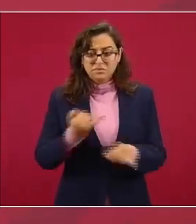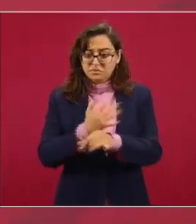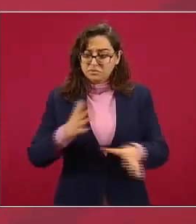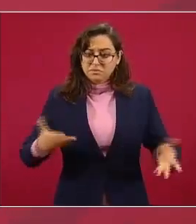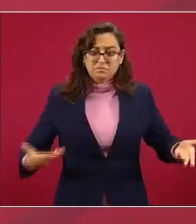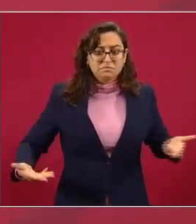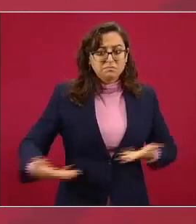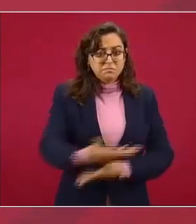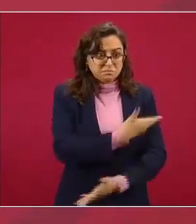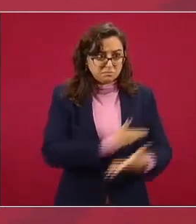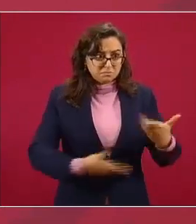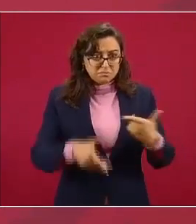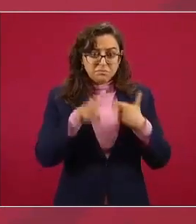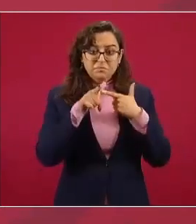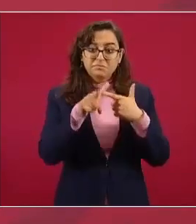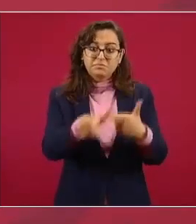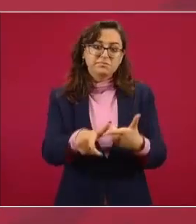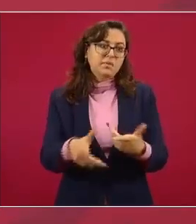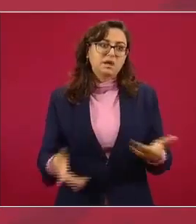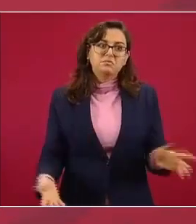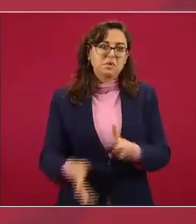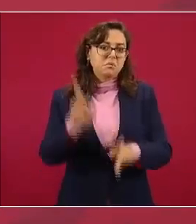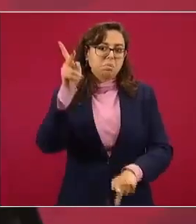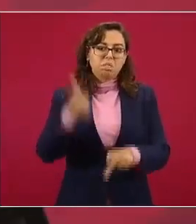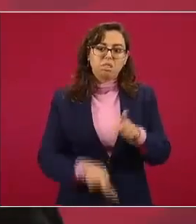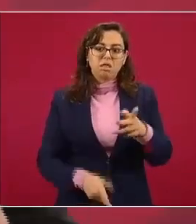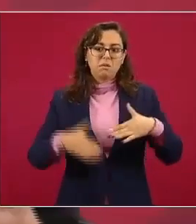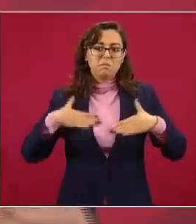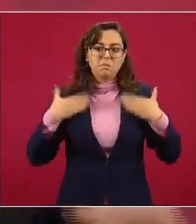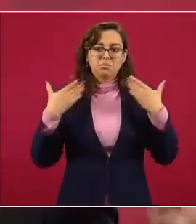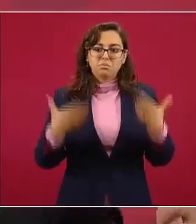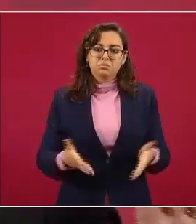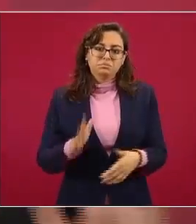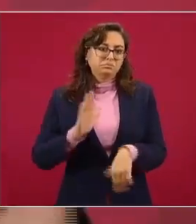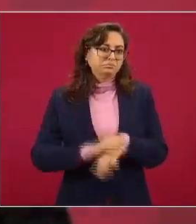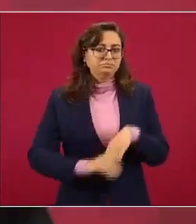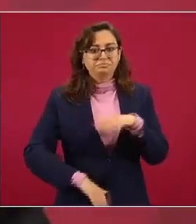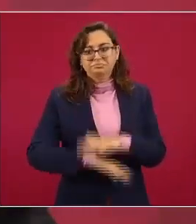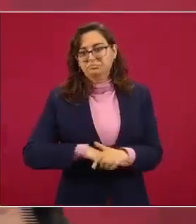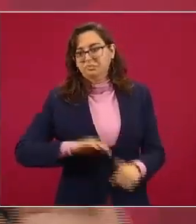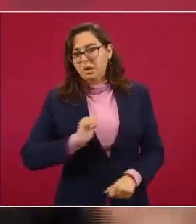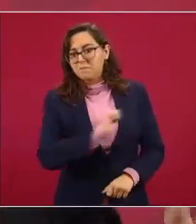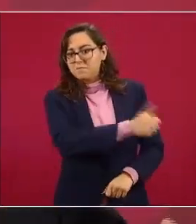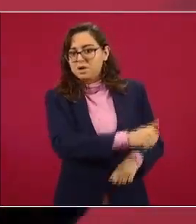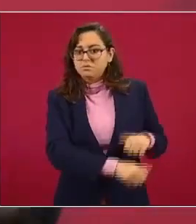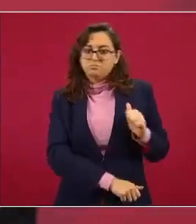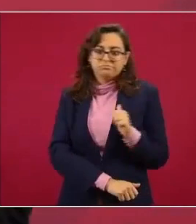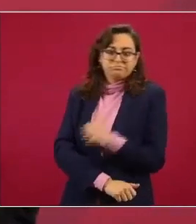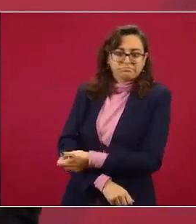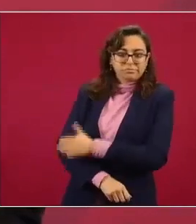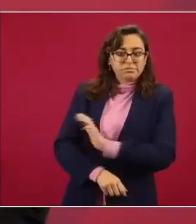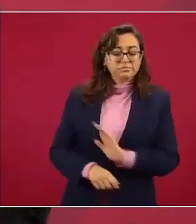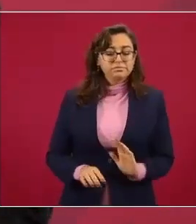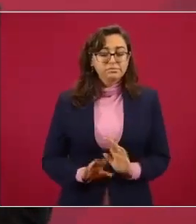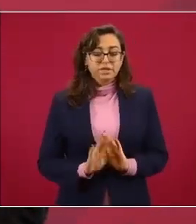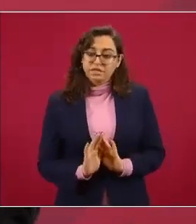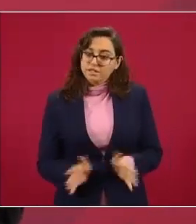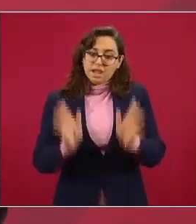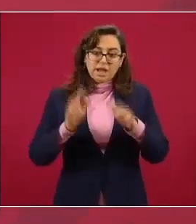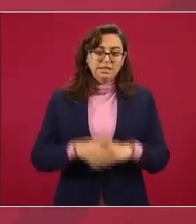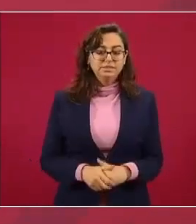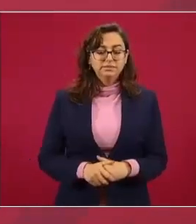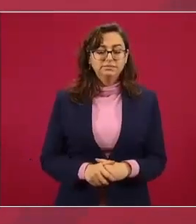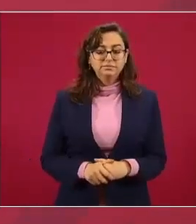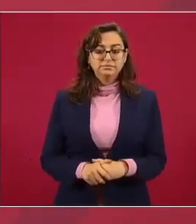tipo de información pues ya no se podría cada quien tendría que hacer por su lado cosas diferentes entonces